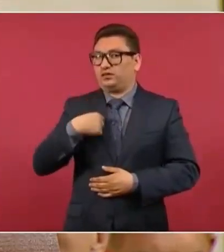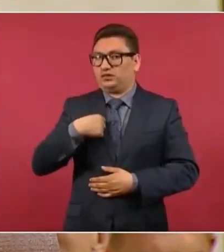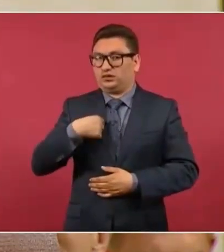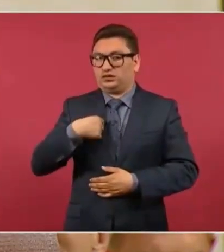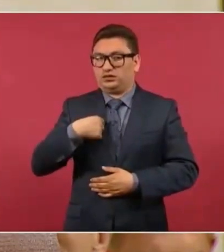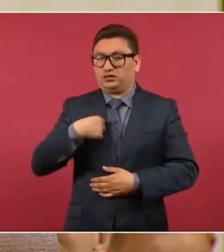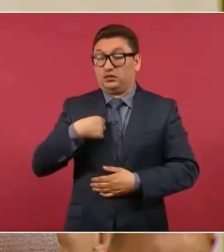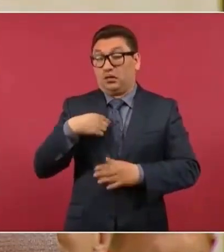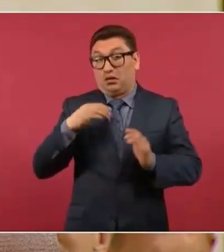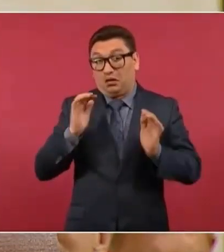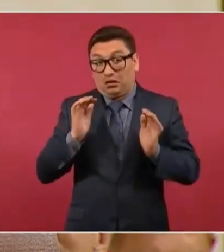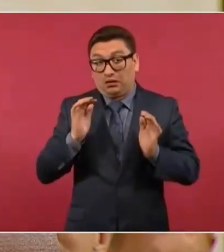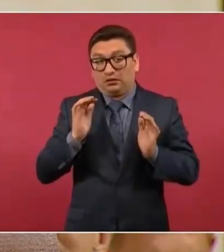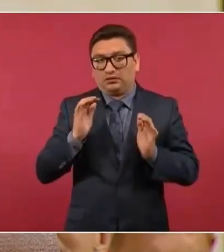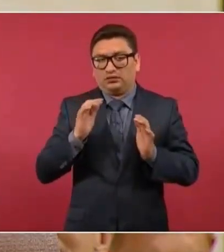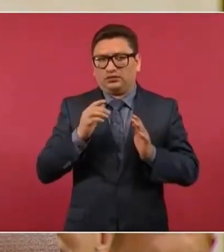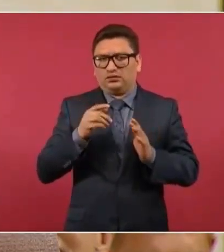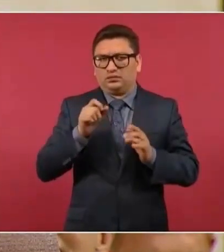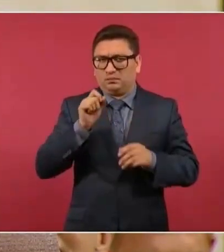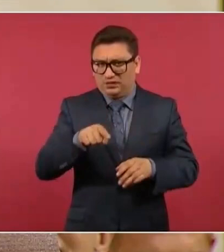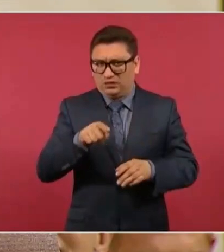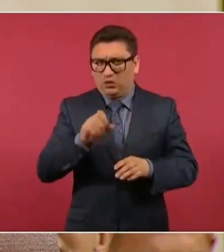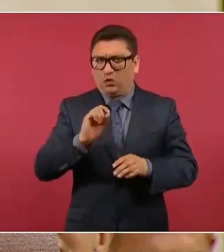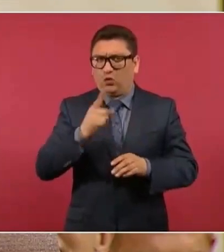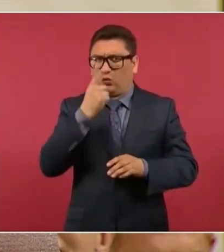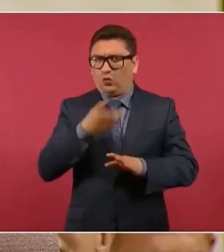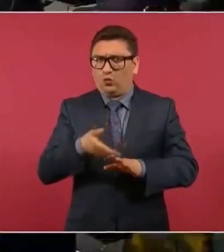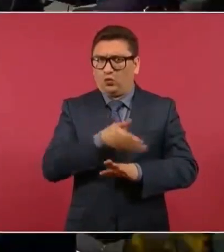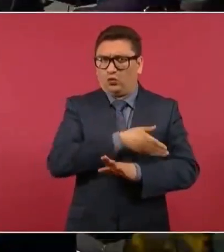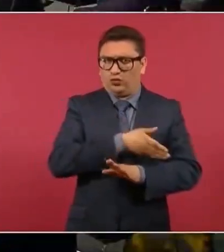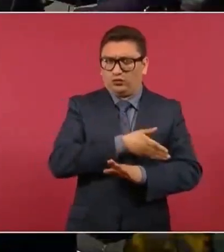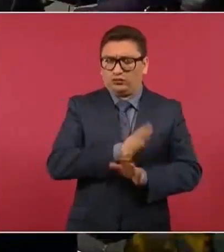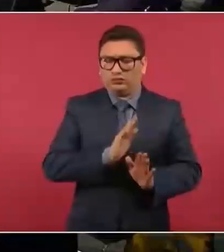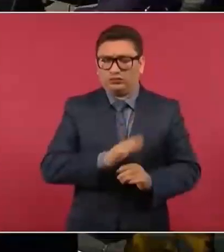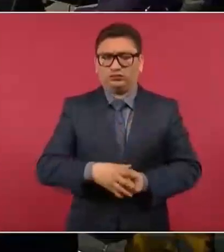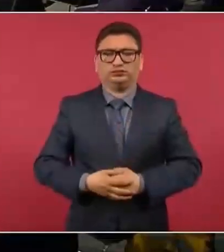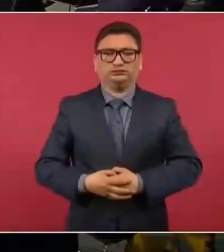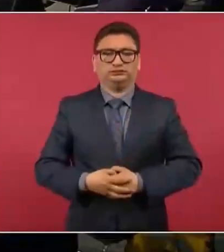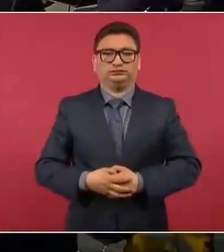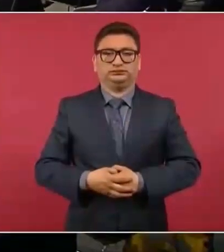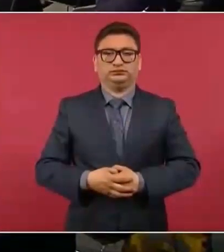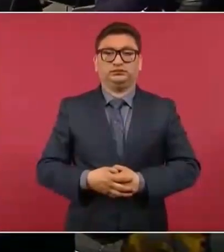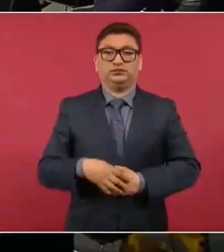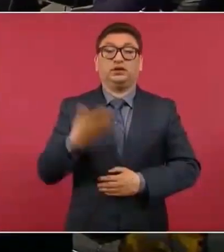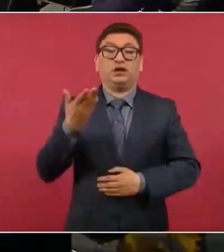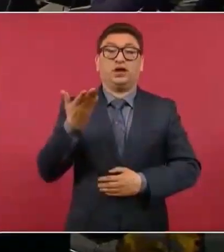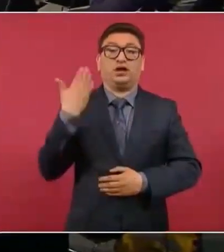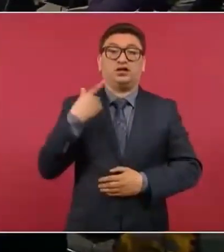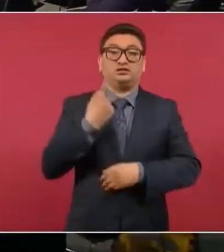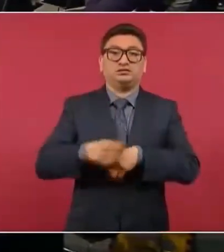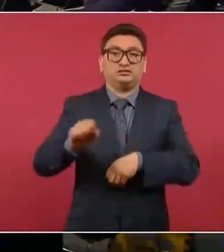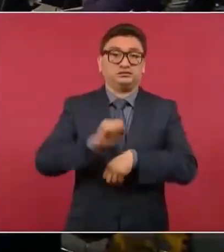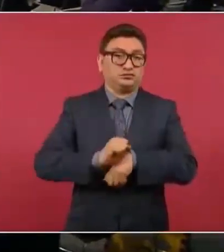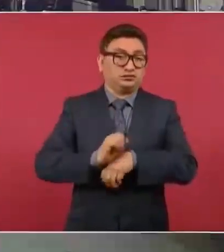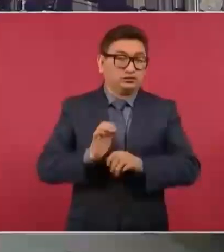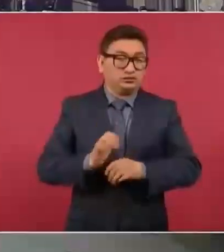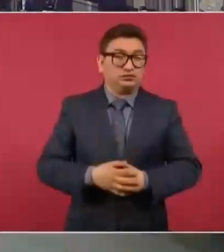No vaya a ser que sea, no en la anterior, la de la semana pasada.